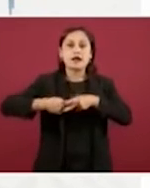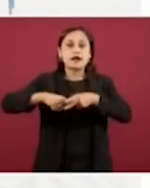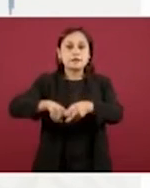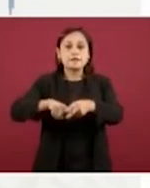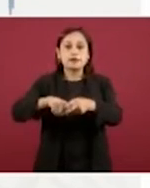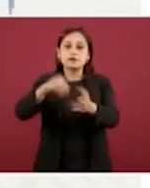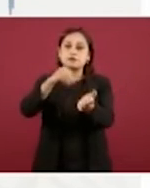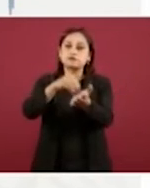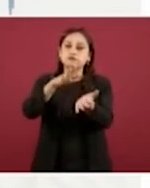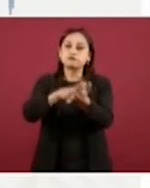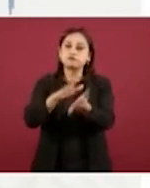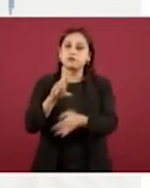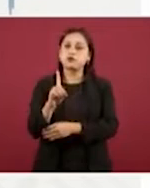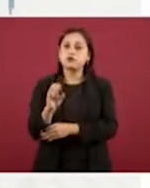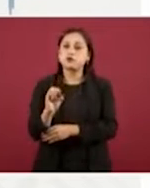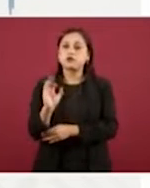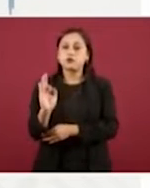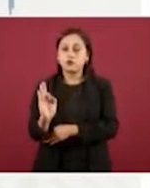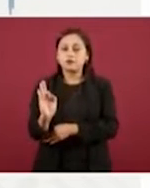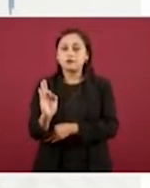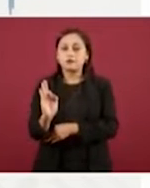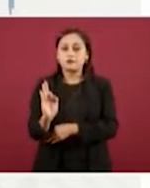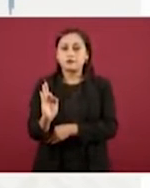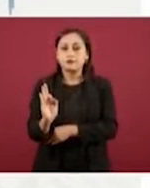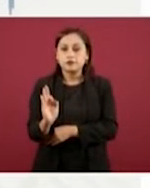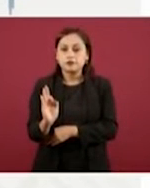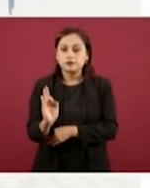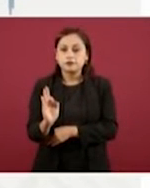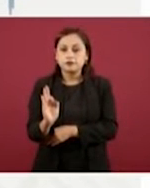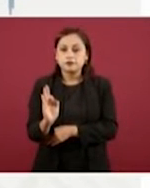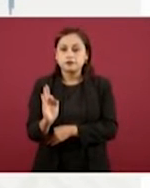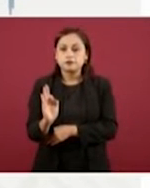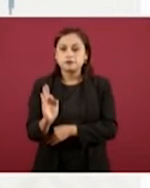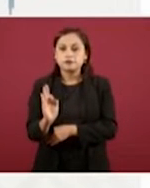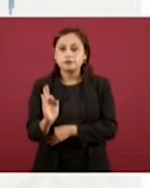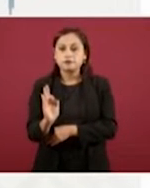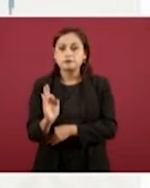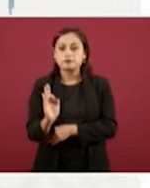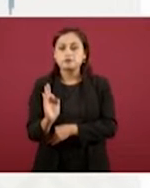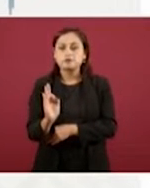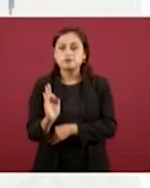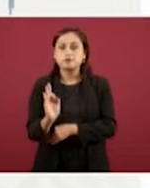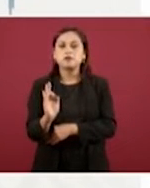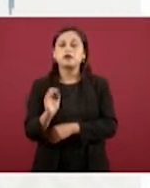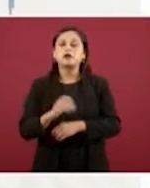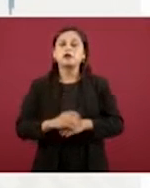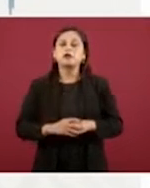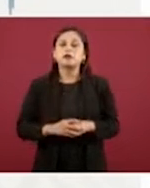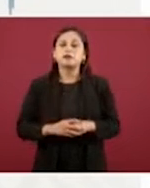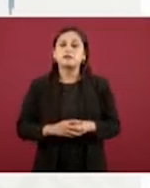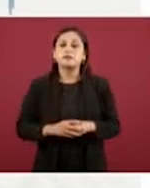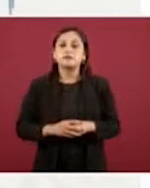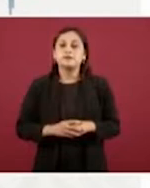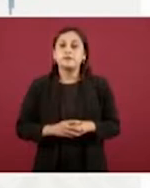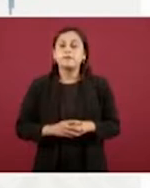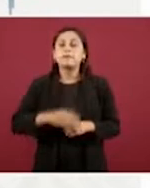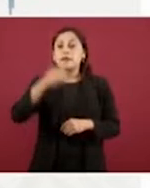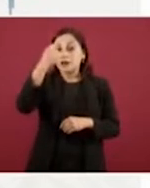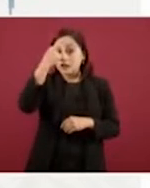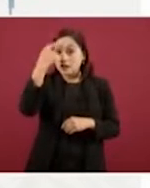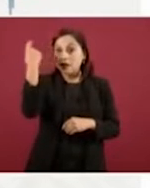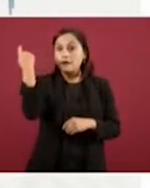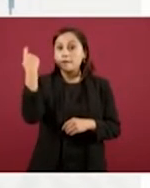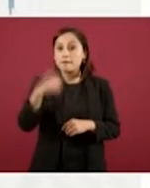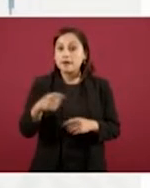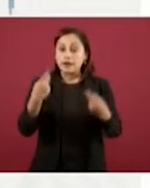publica en el Diario Oficial de la Federación la posibilidad de asegurar a las personas